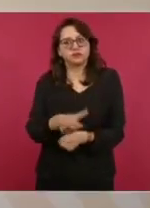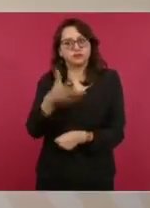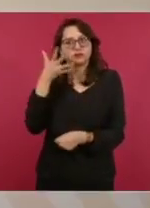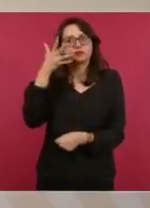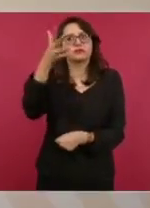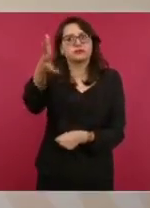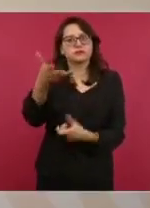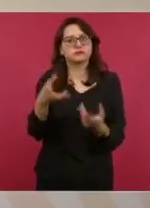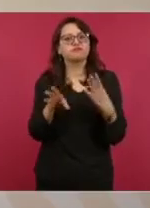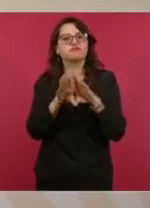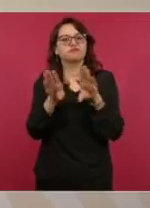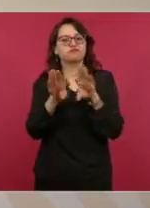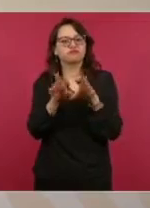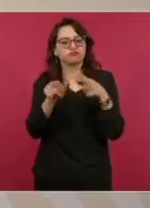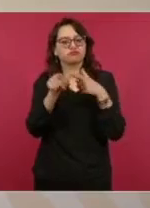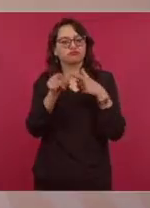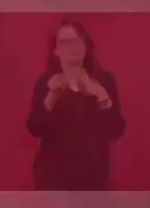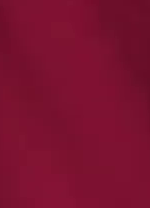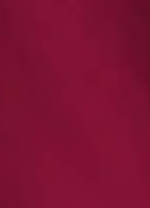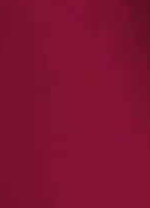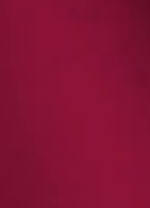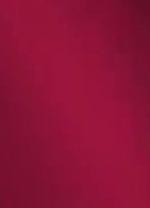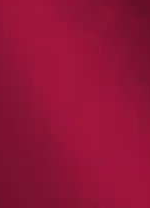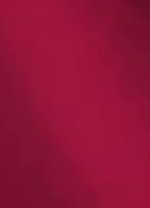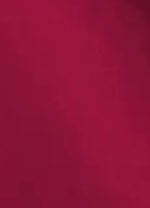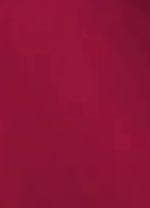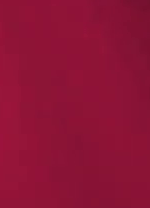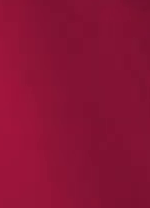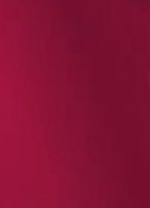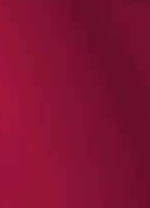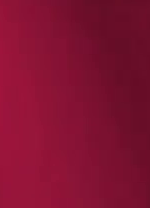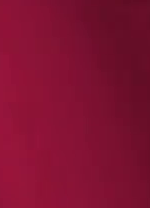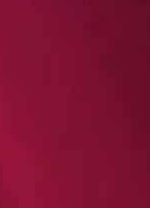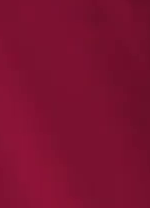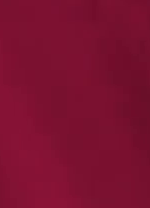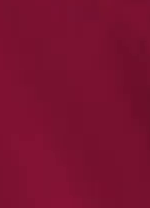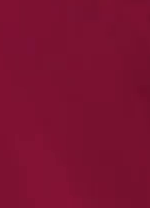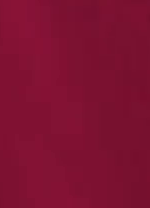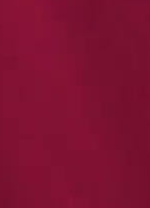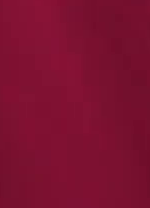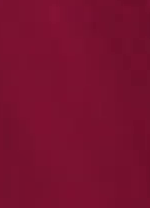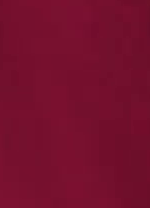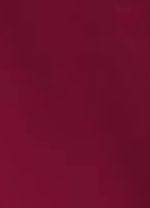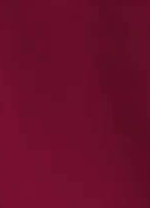Monterrey, la zona conurbada. Gobierno de México.